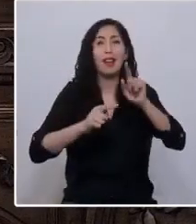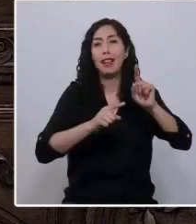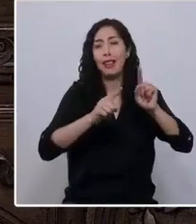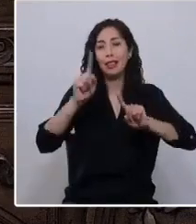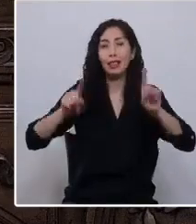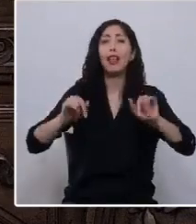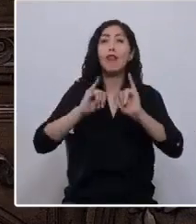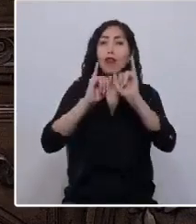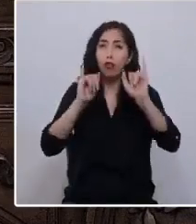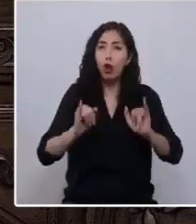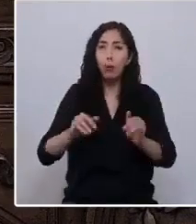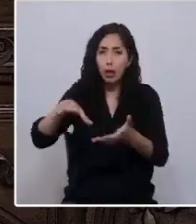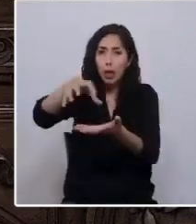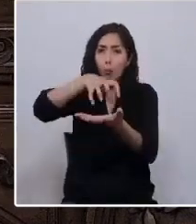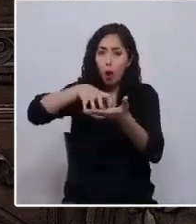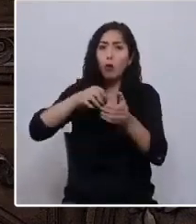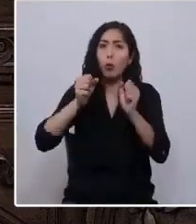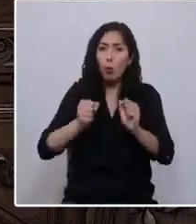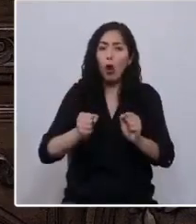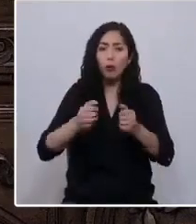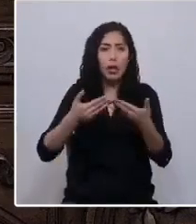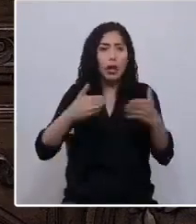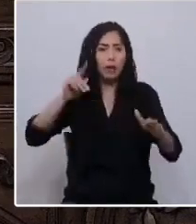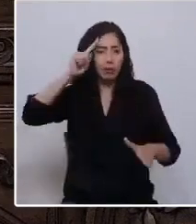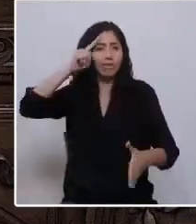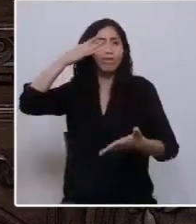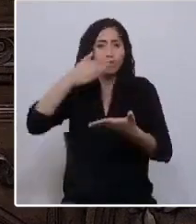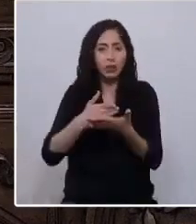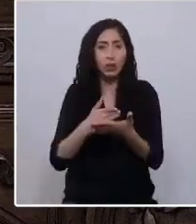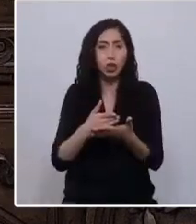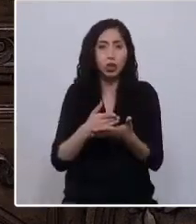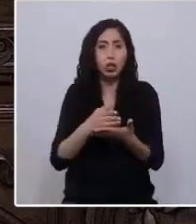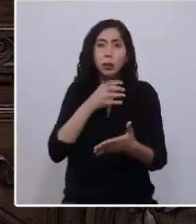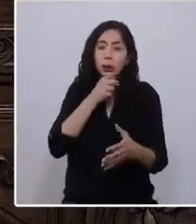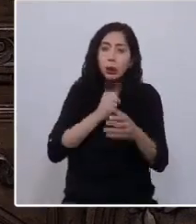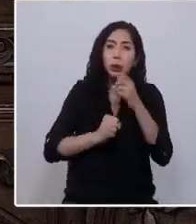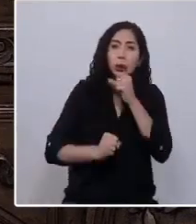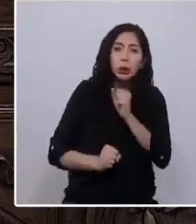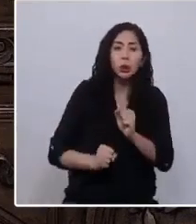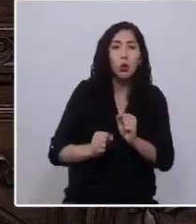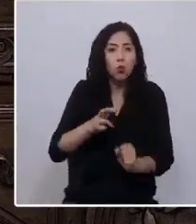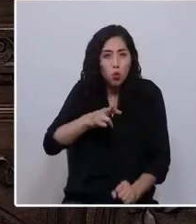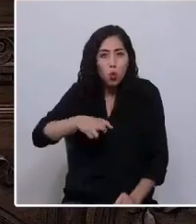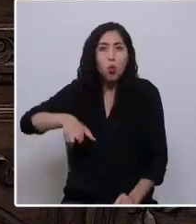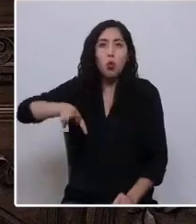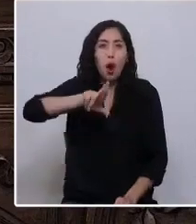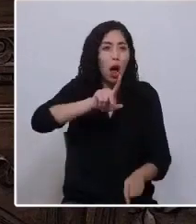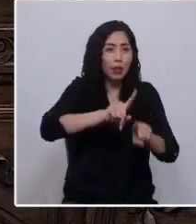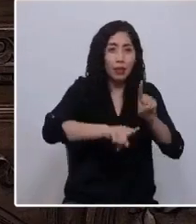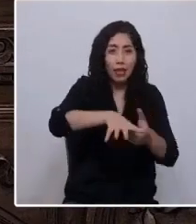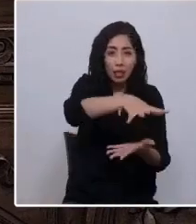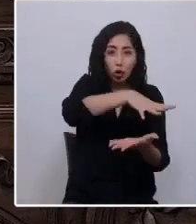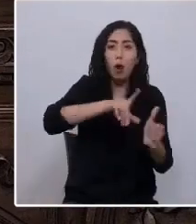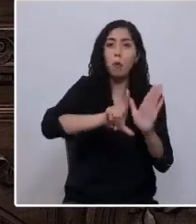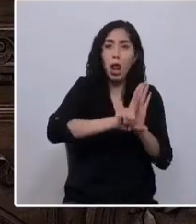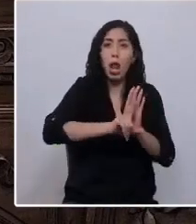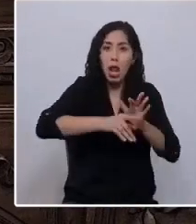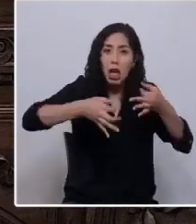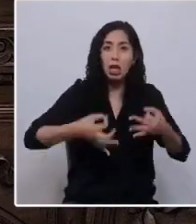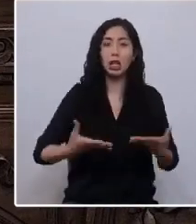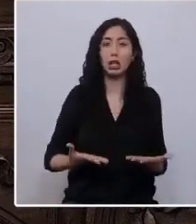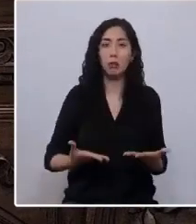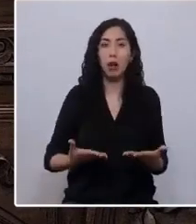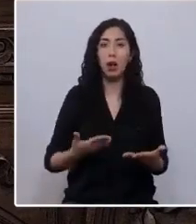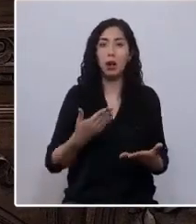pueblo de practicar el derecho a la libre determinación. La resistencia y la recuperación territorial son legítimas frente a la exclusión